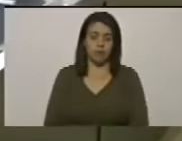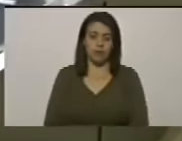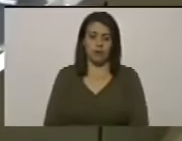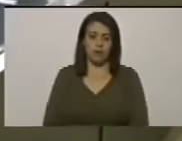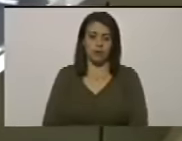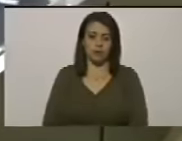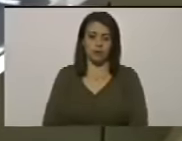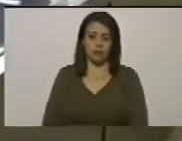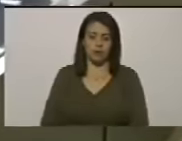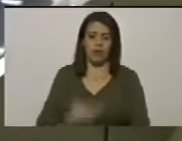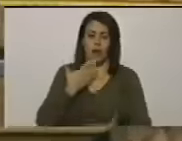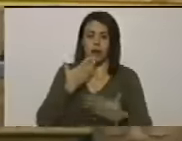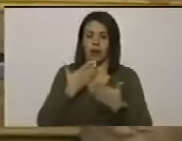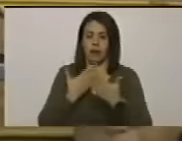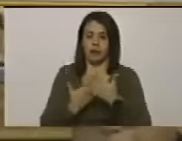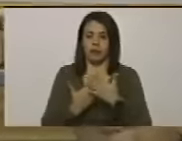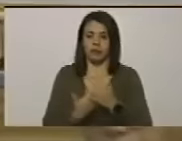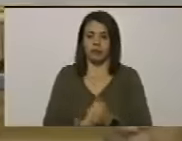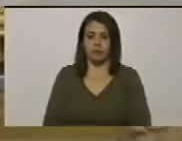gracias